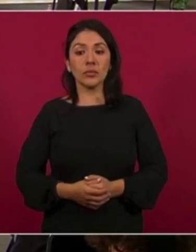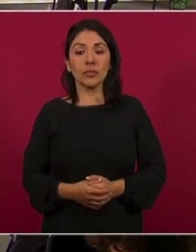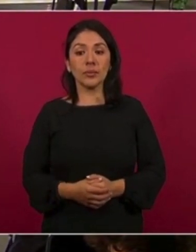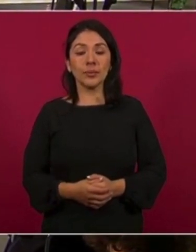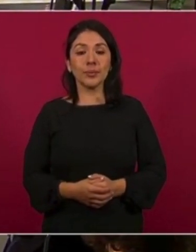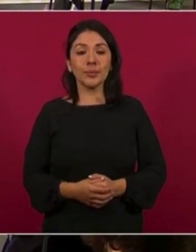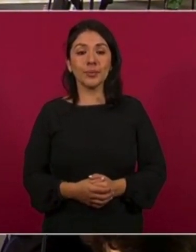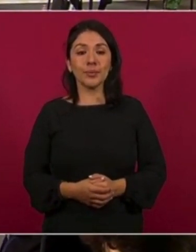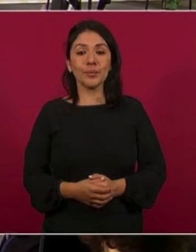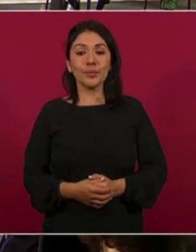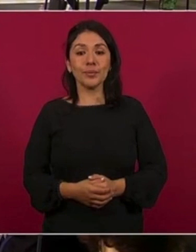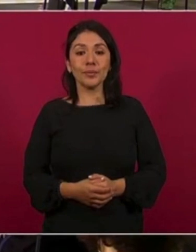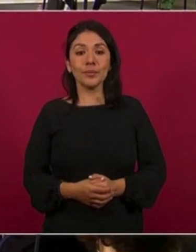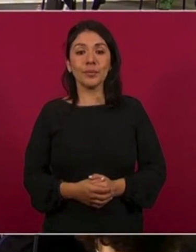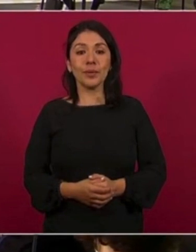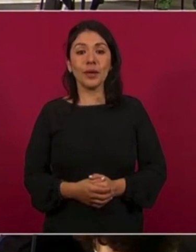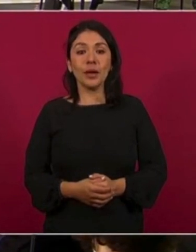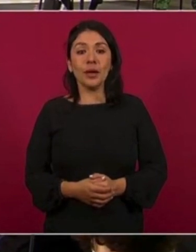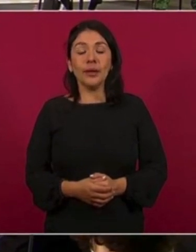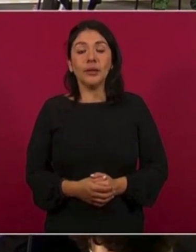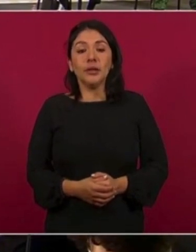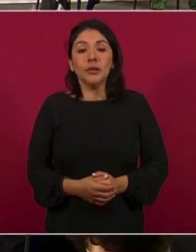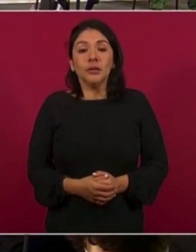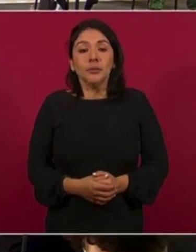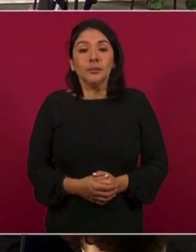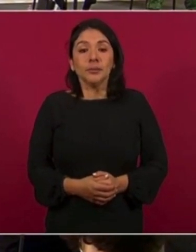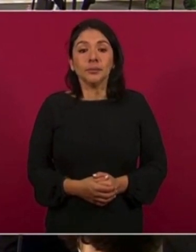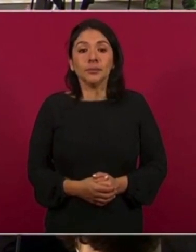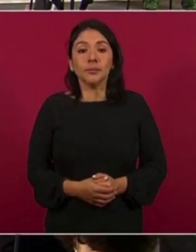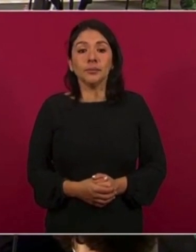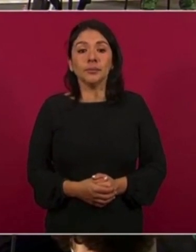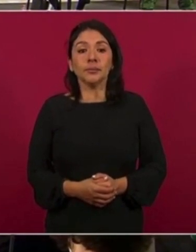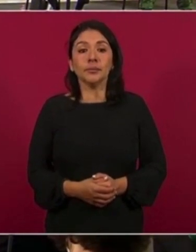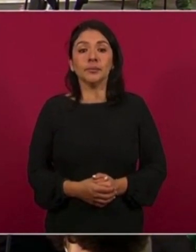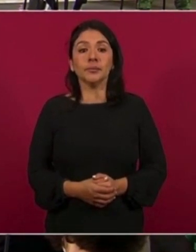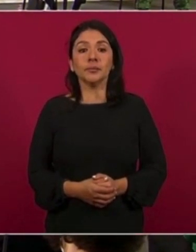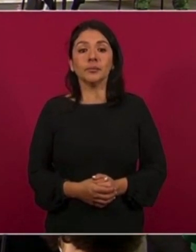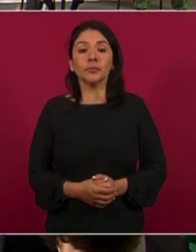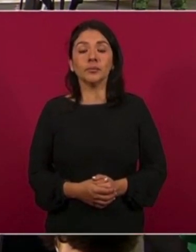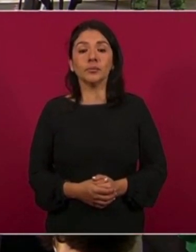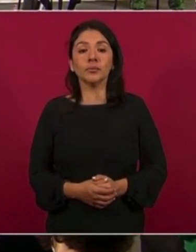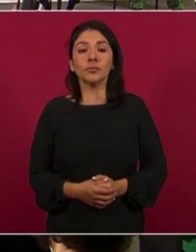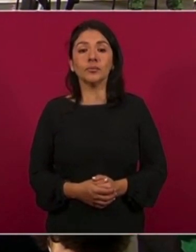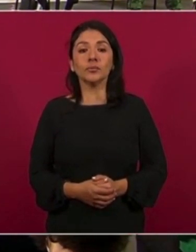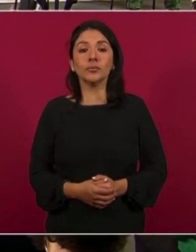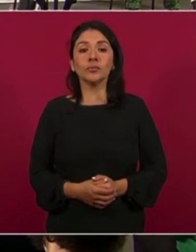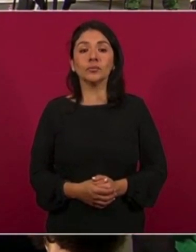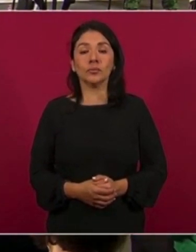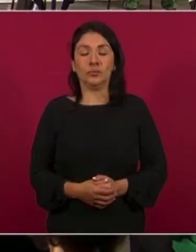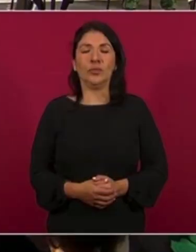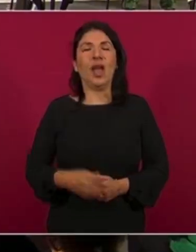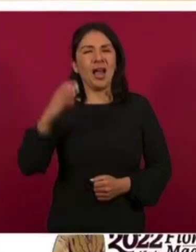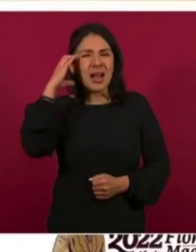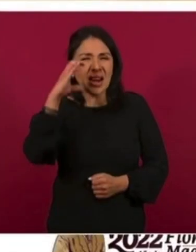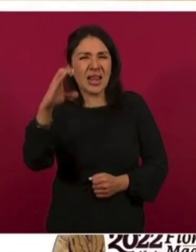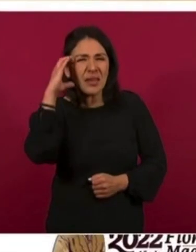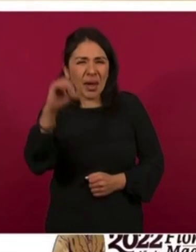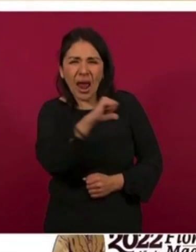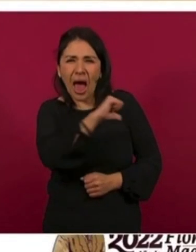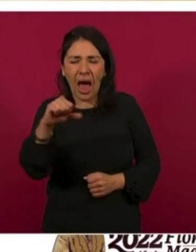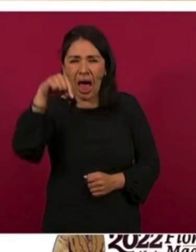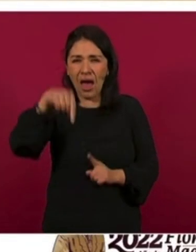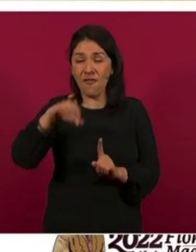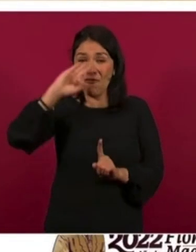Adelante. Primero decir que en la incidencia delictivo del fuero federal, al